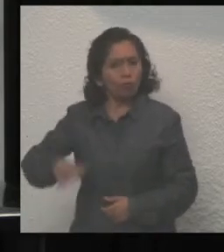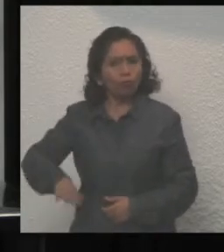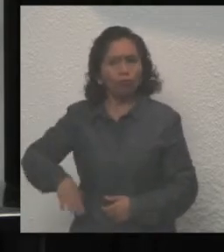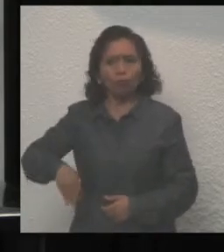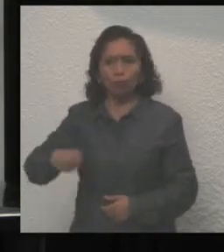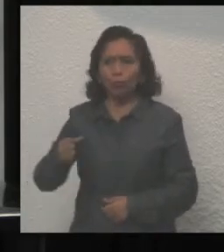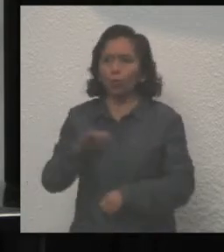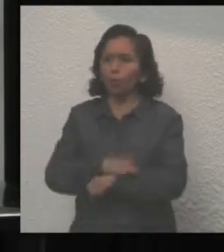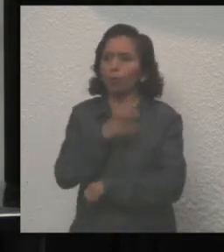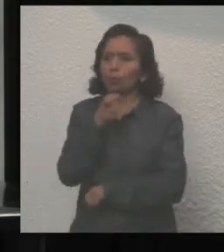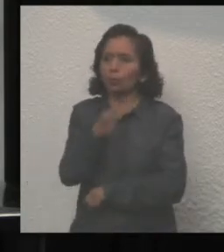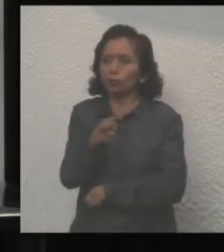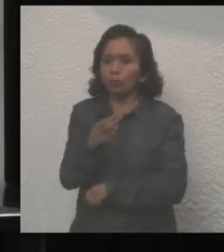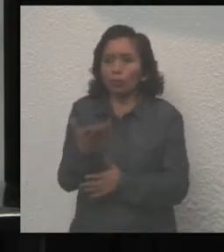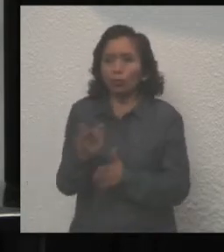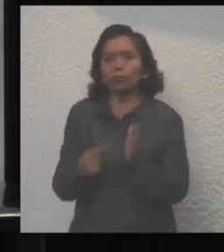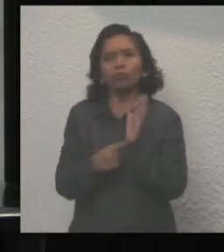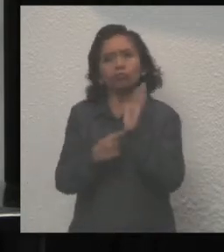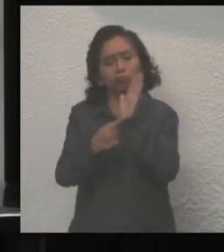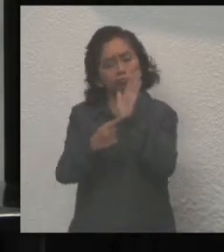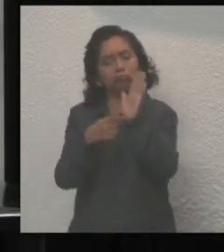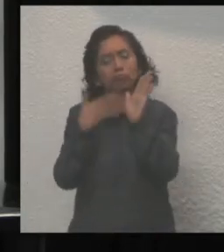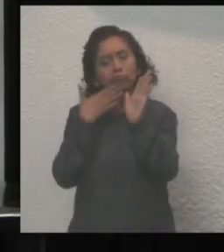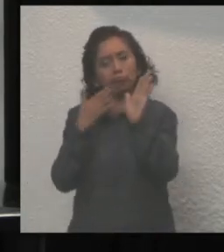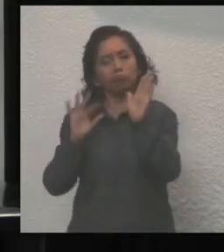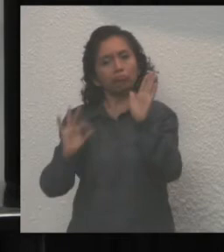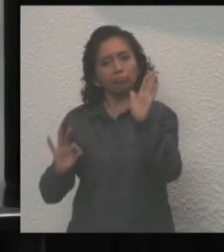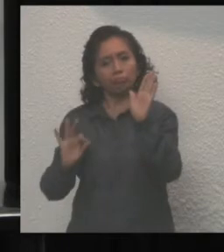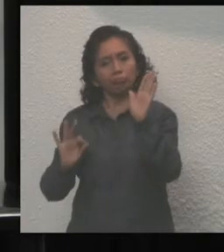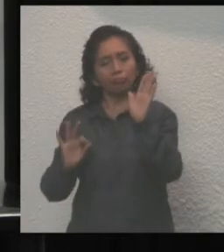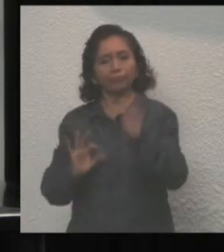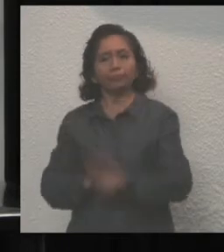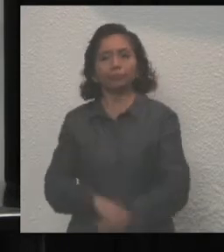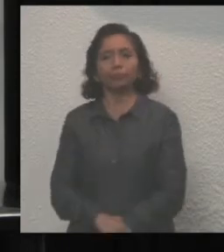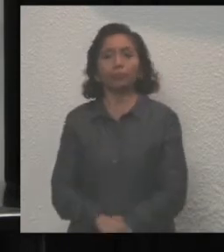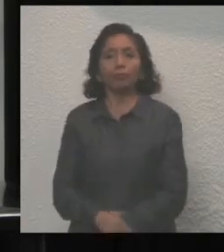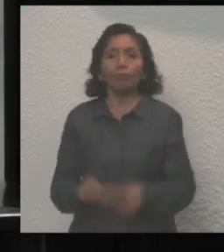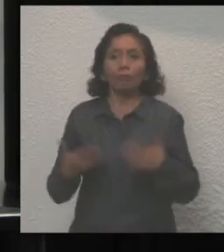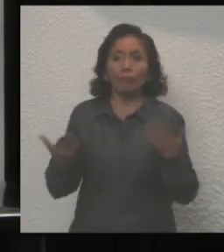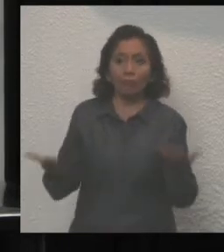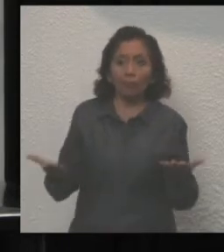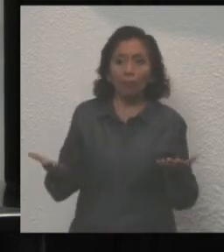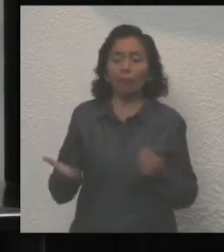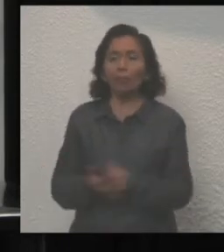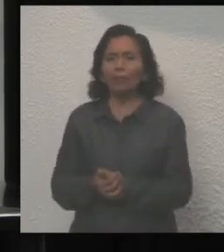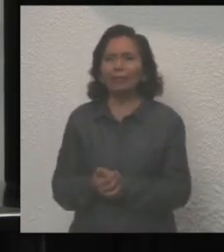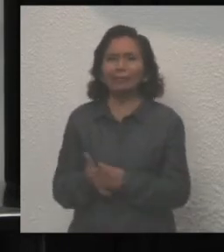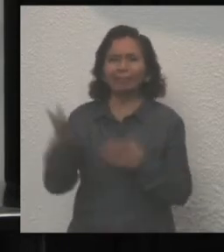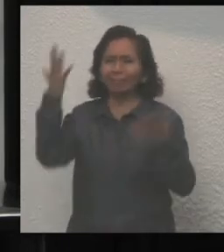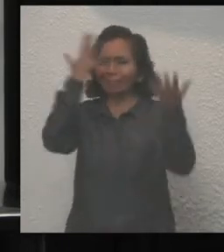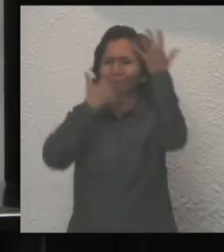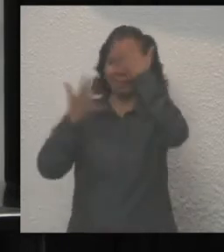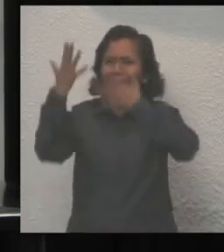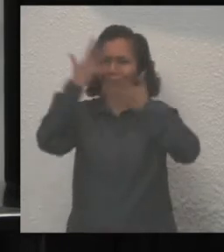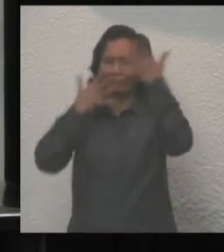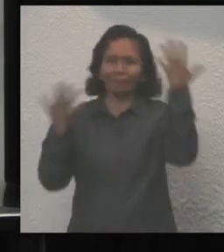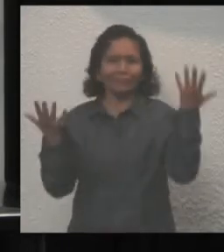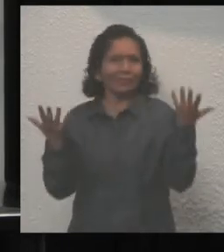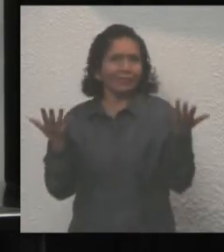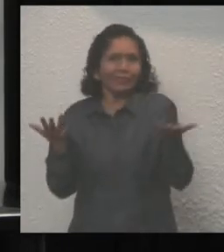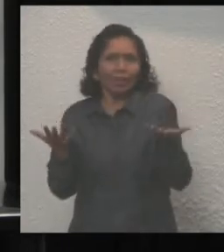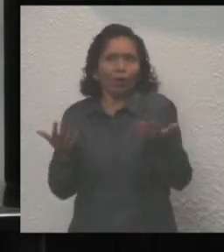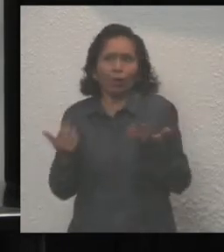hoy ha dado grandes resultados. Y es que no hay que confundir cuál es la